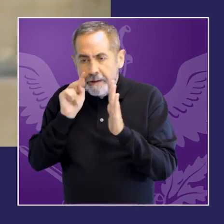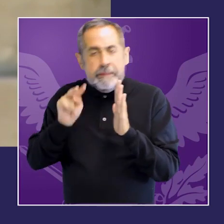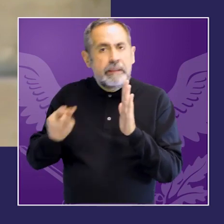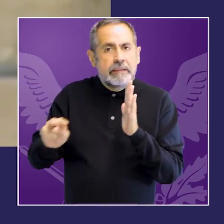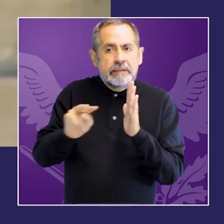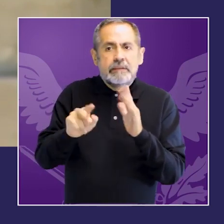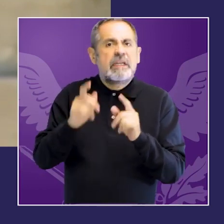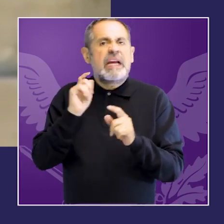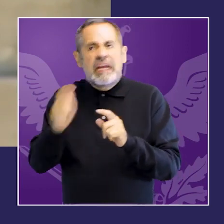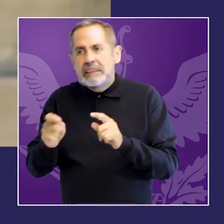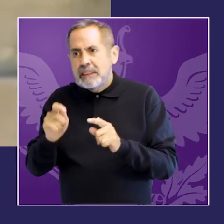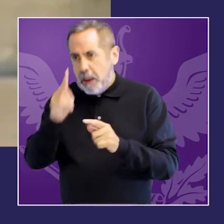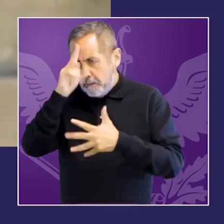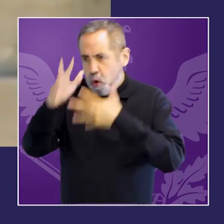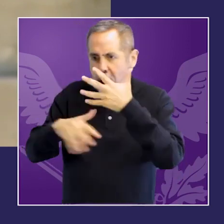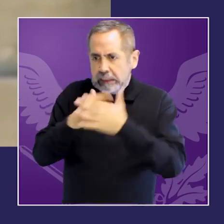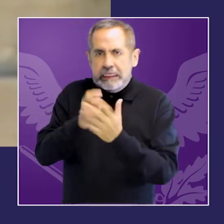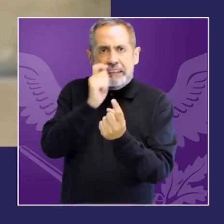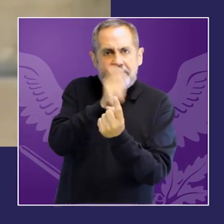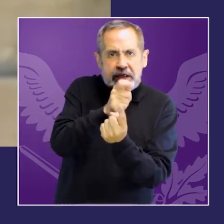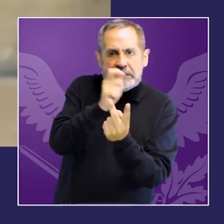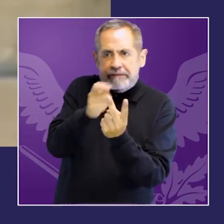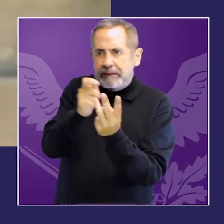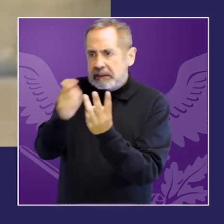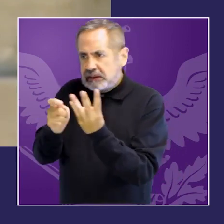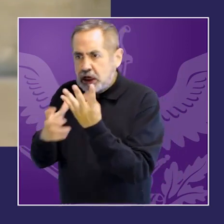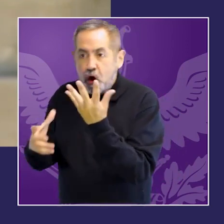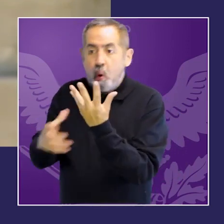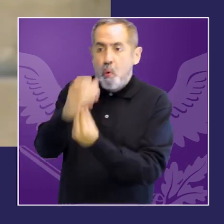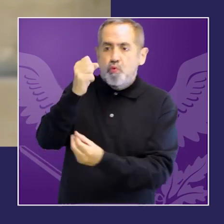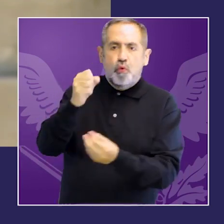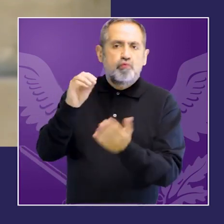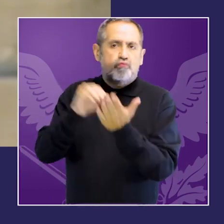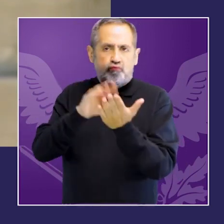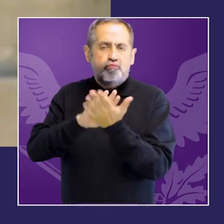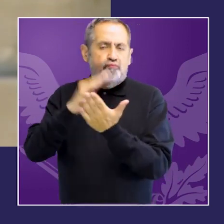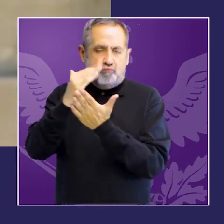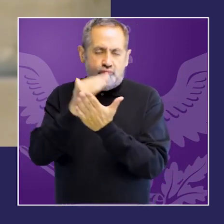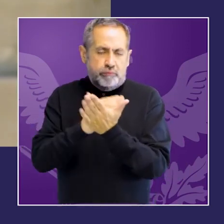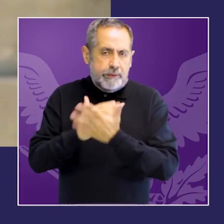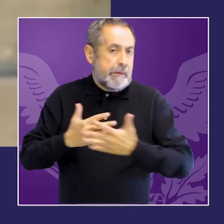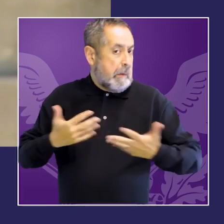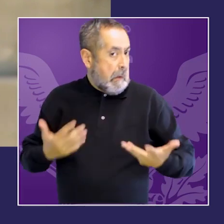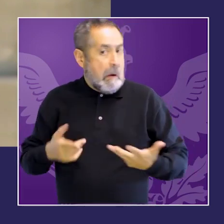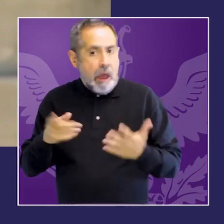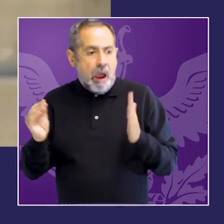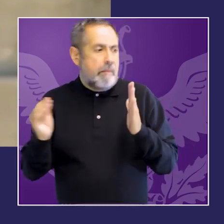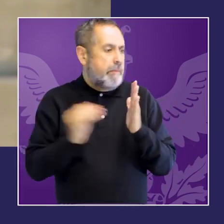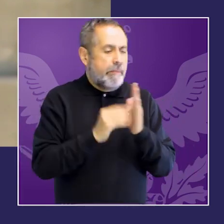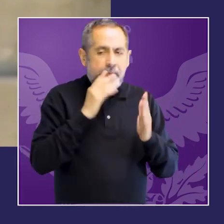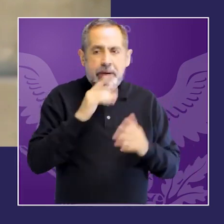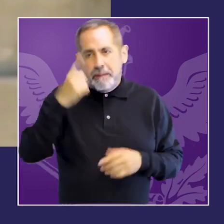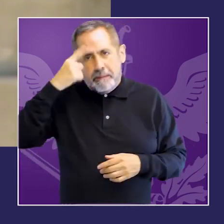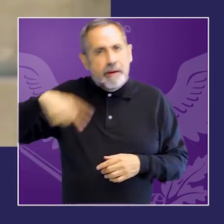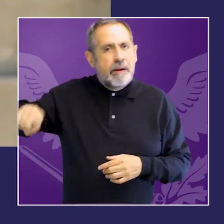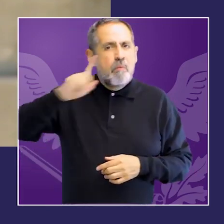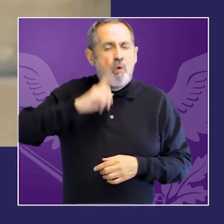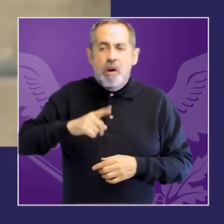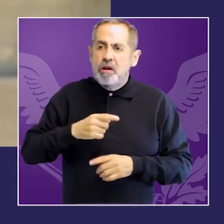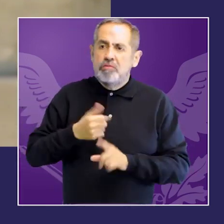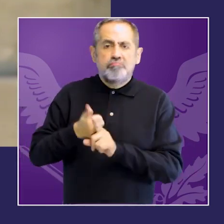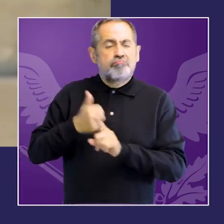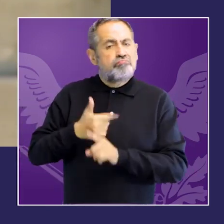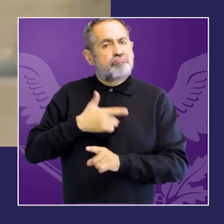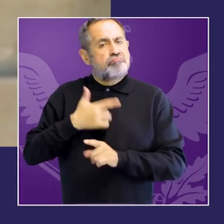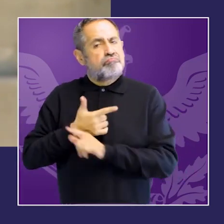de manera sólida y sostenida en todas las dimensiones de la vida social, política y económica. También